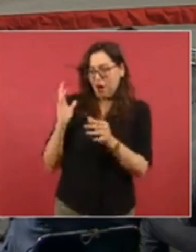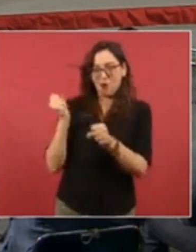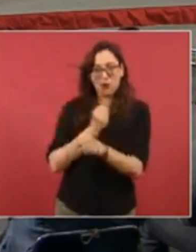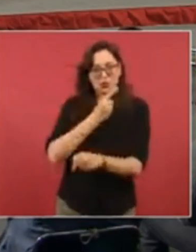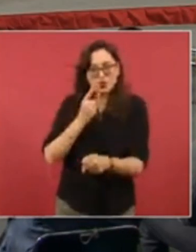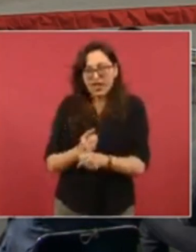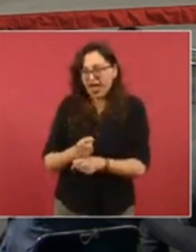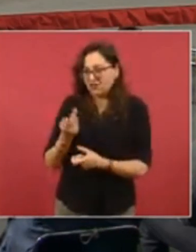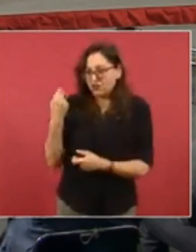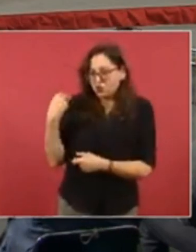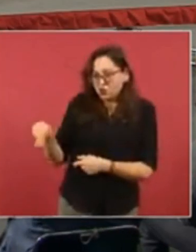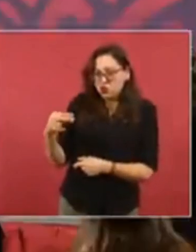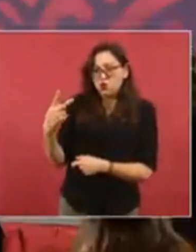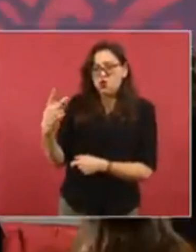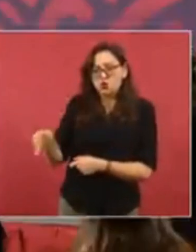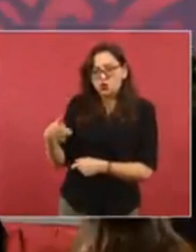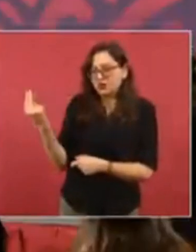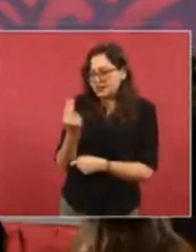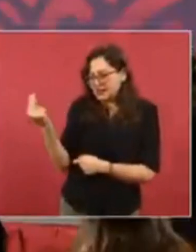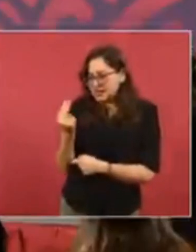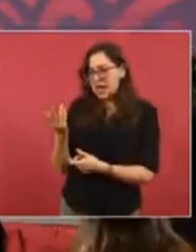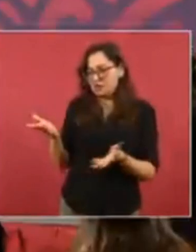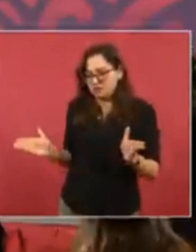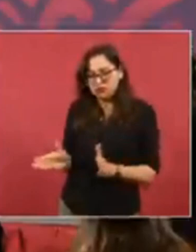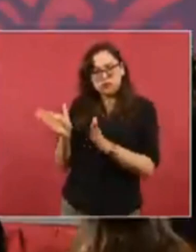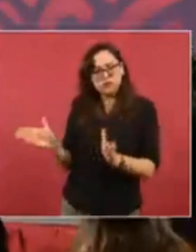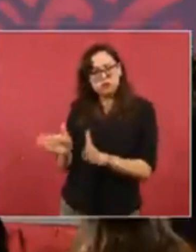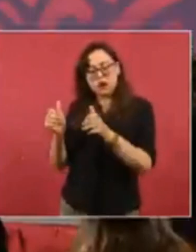y lo otro que